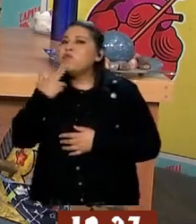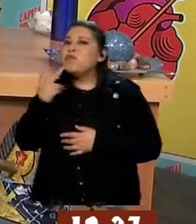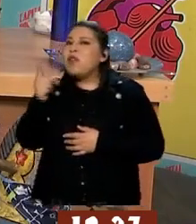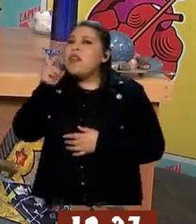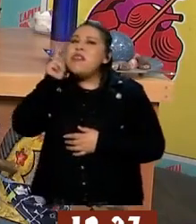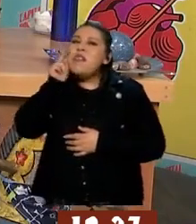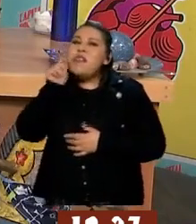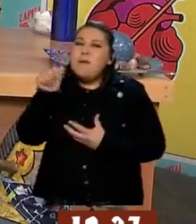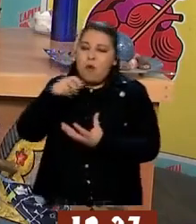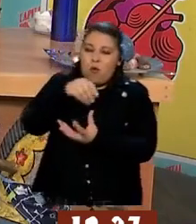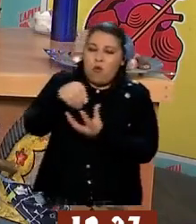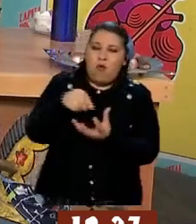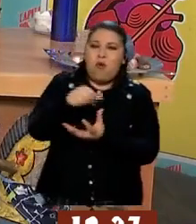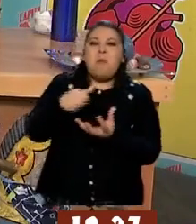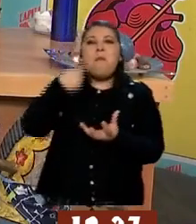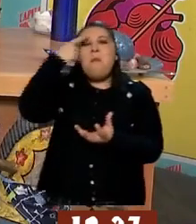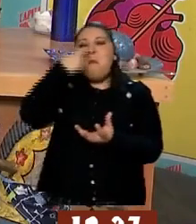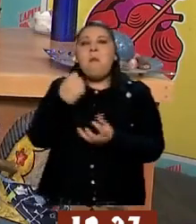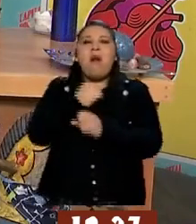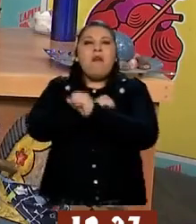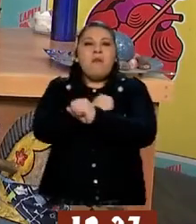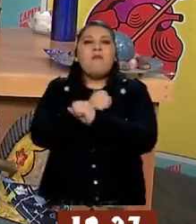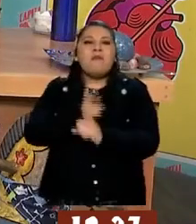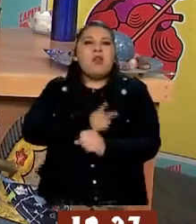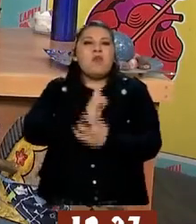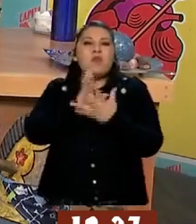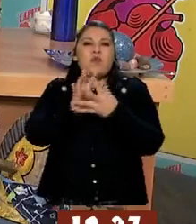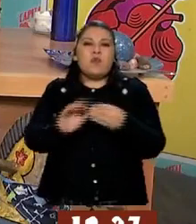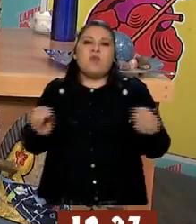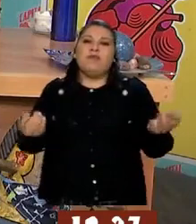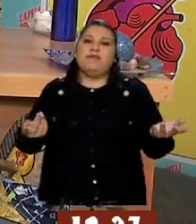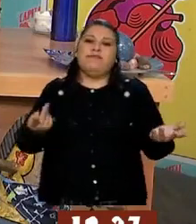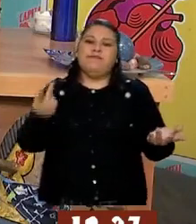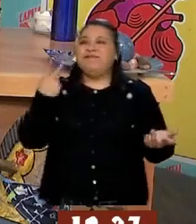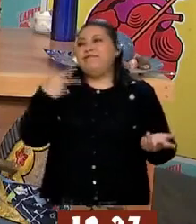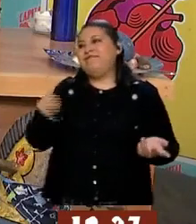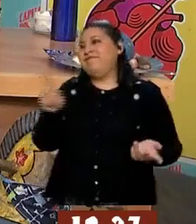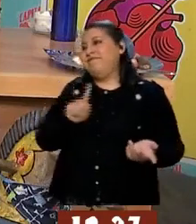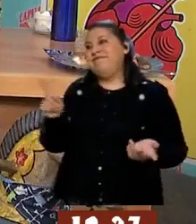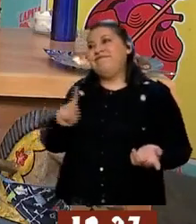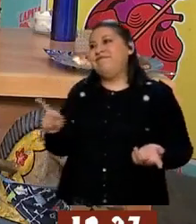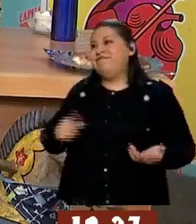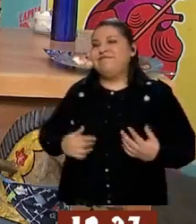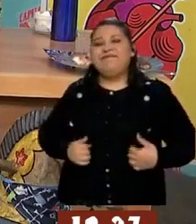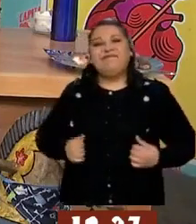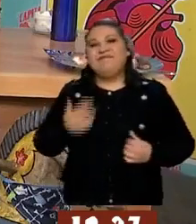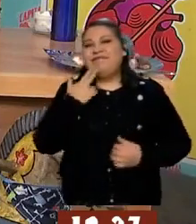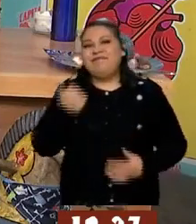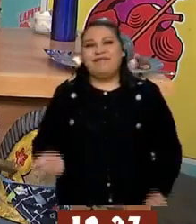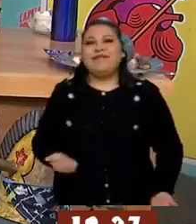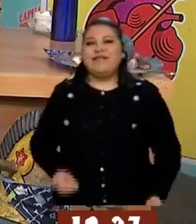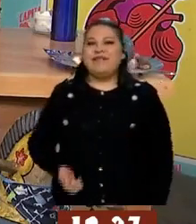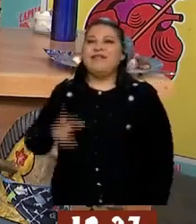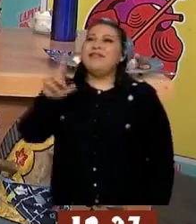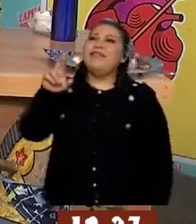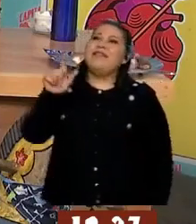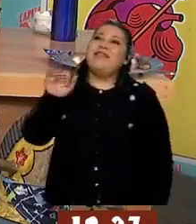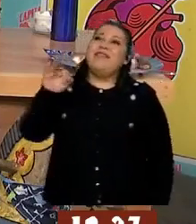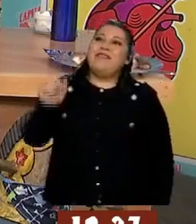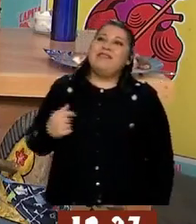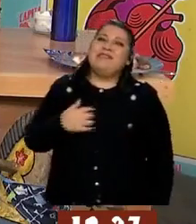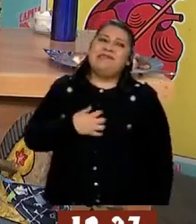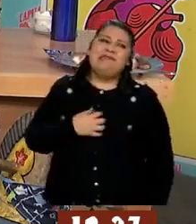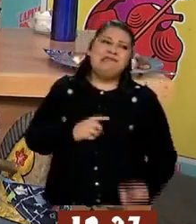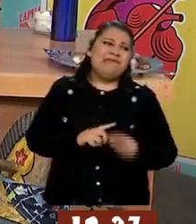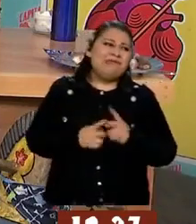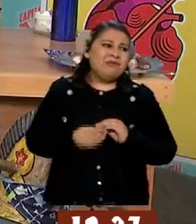cambia ¿Pero qué mendigo susto les mete? Pues nada más se hacen así chiquitos por si arrugan, señora. Rafita, nuevamente, deprimiéndonos. Qué miedo. Ya